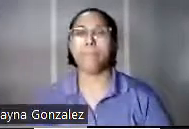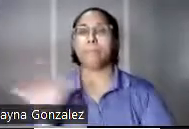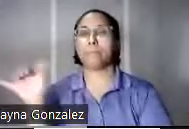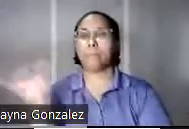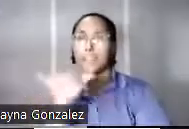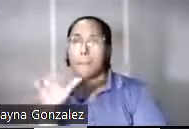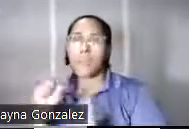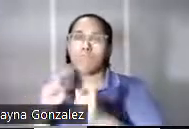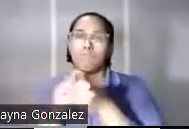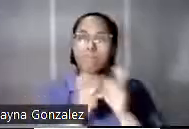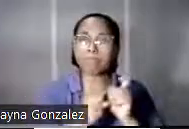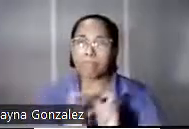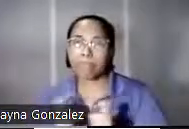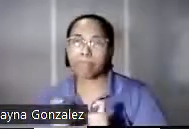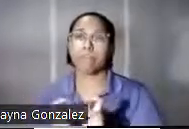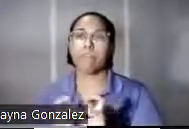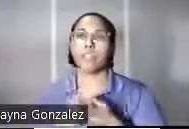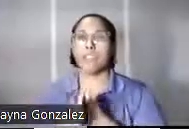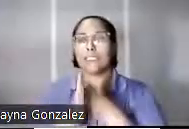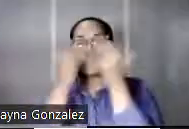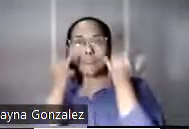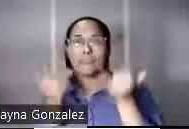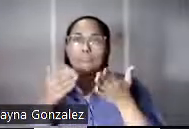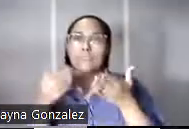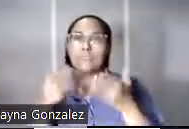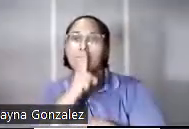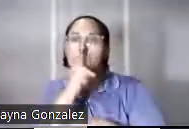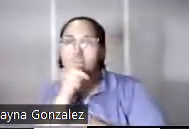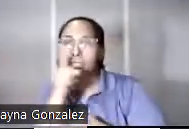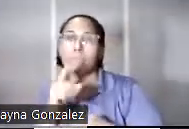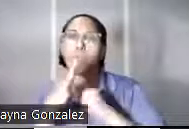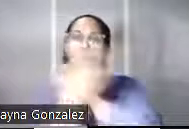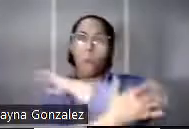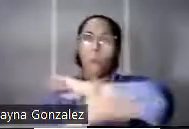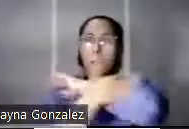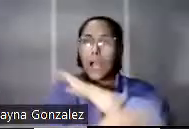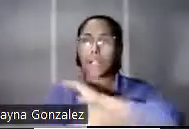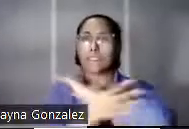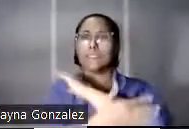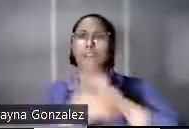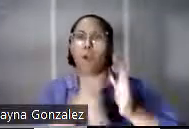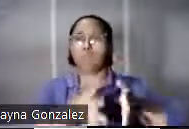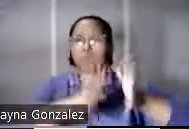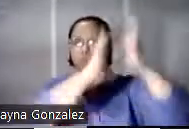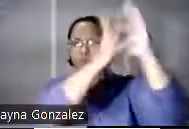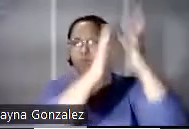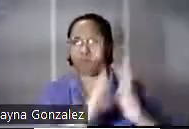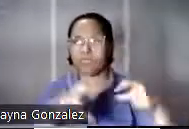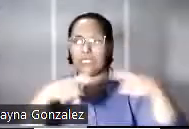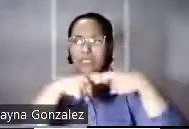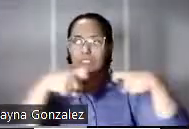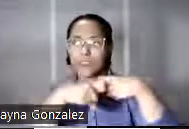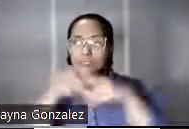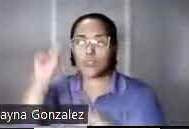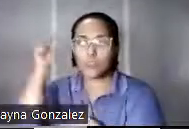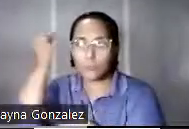Ajustarse a la realidad de un país con una infraestructura eléctrica anquilosada y un gobierno